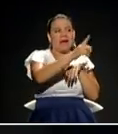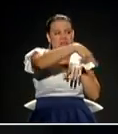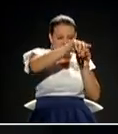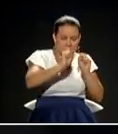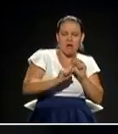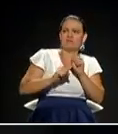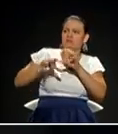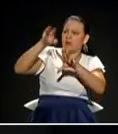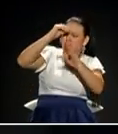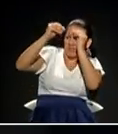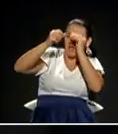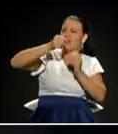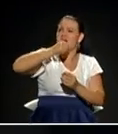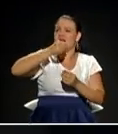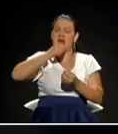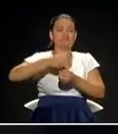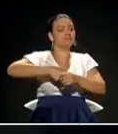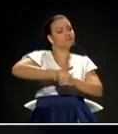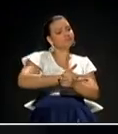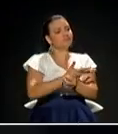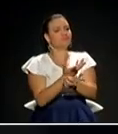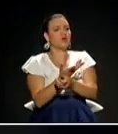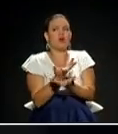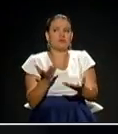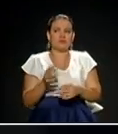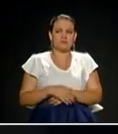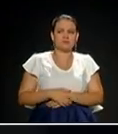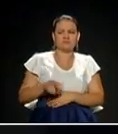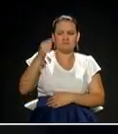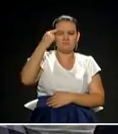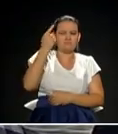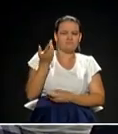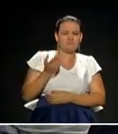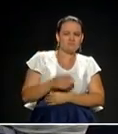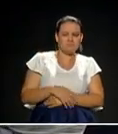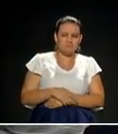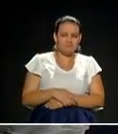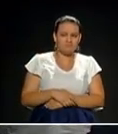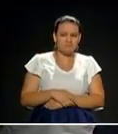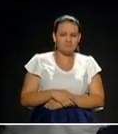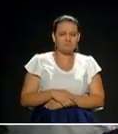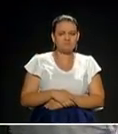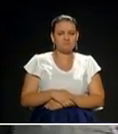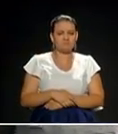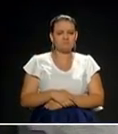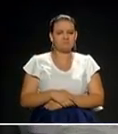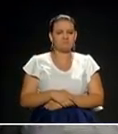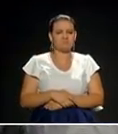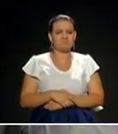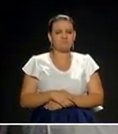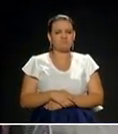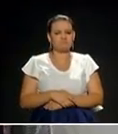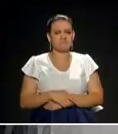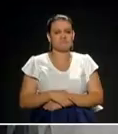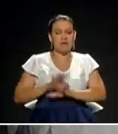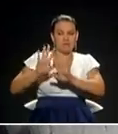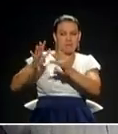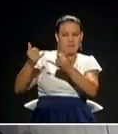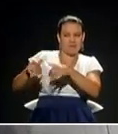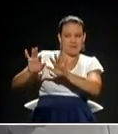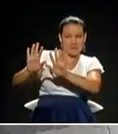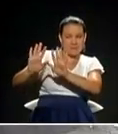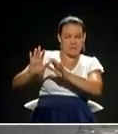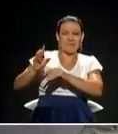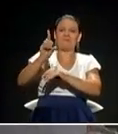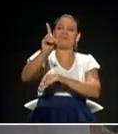en vez de estar pagando por el privilegio de unos pocos. La verdad, la verdad, hace un minuto después. Candidato Daniel